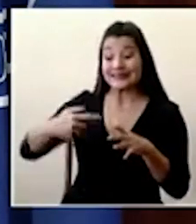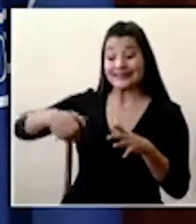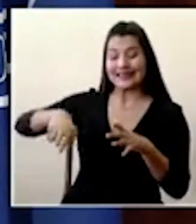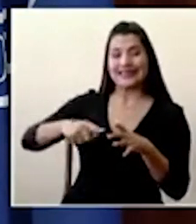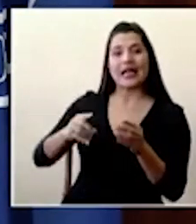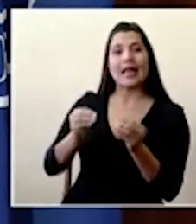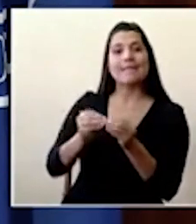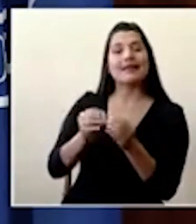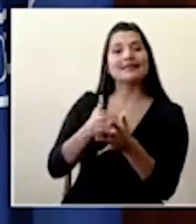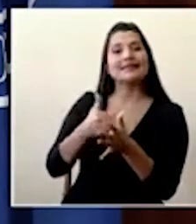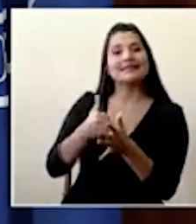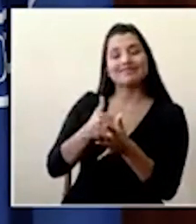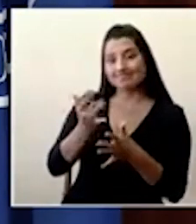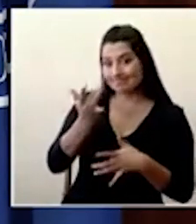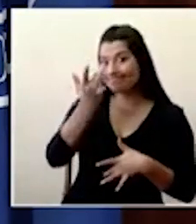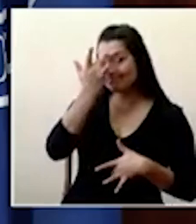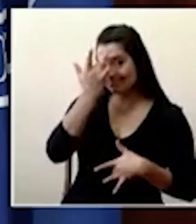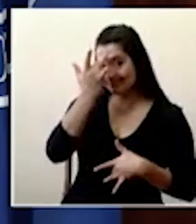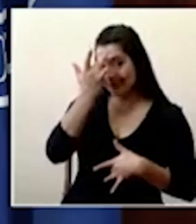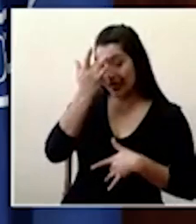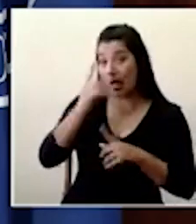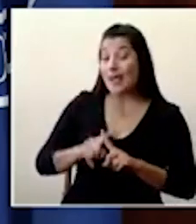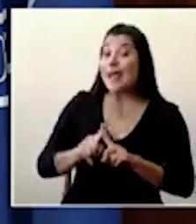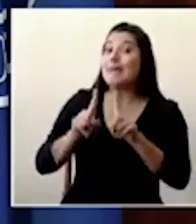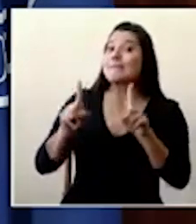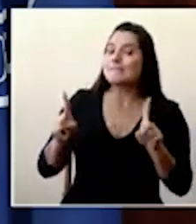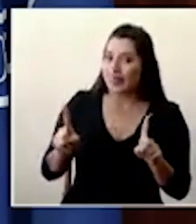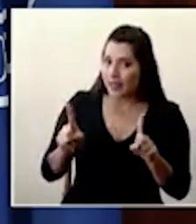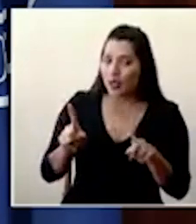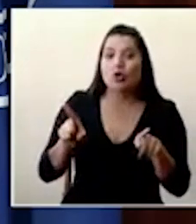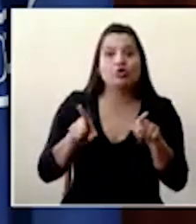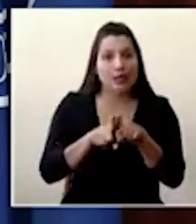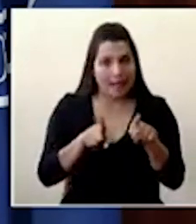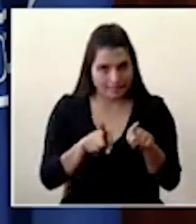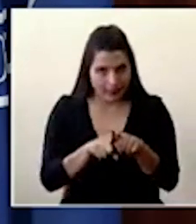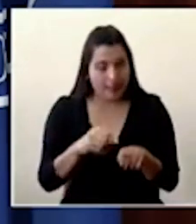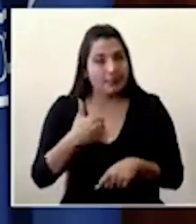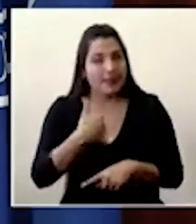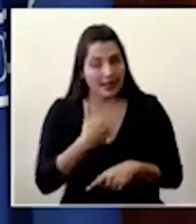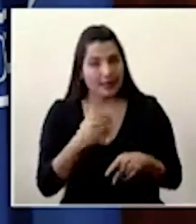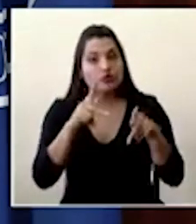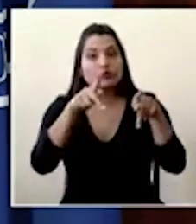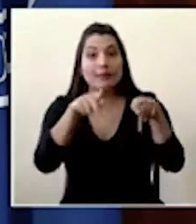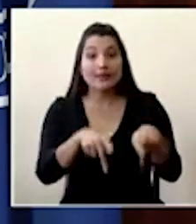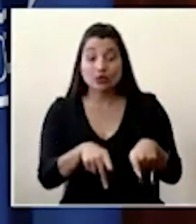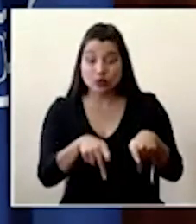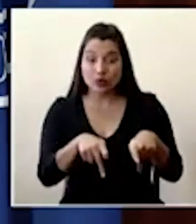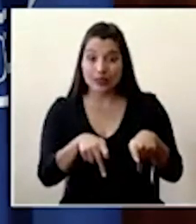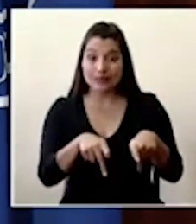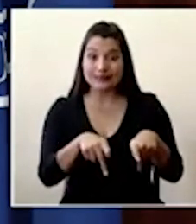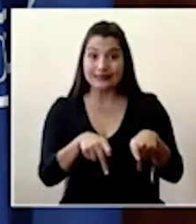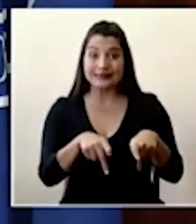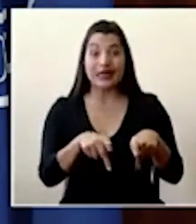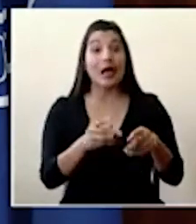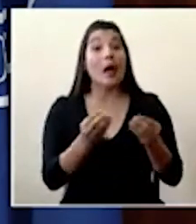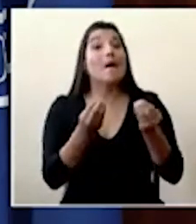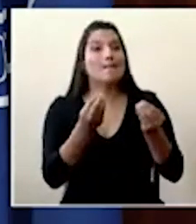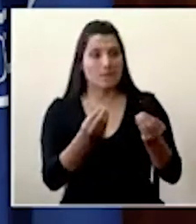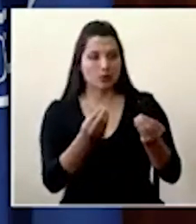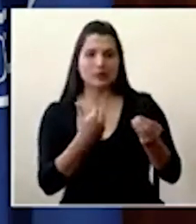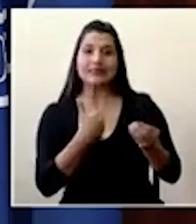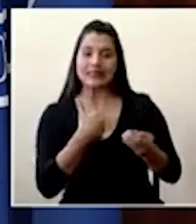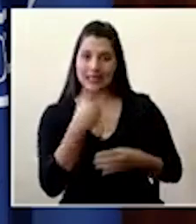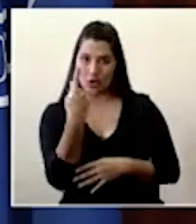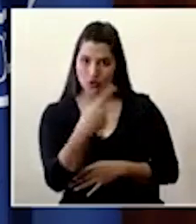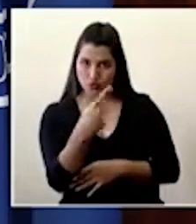complicarse. Pero que tenemos otra lista de personas, muchas de ellas con factores de riesgo que